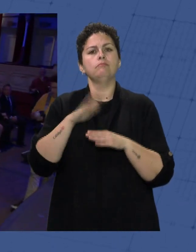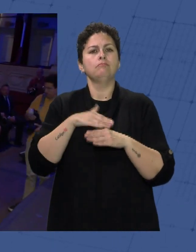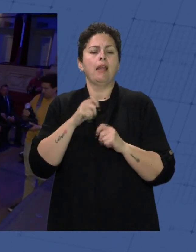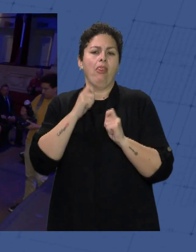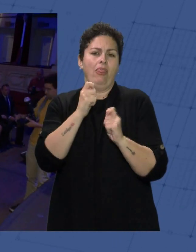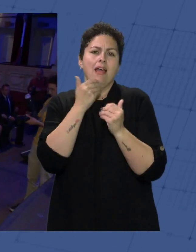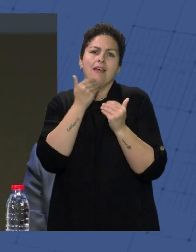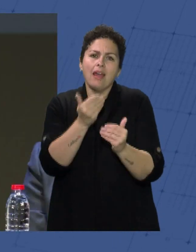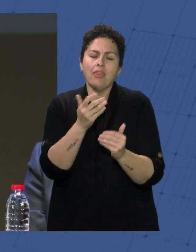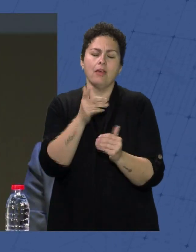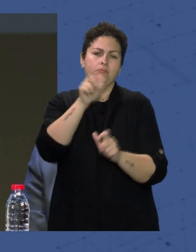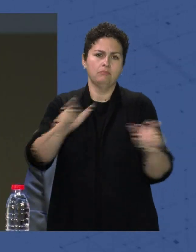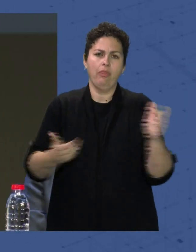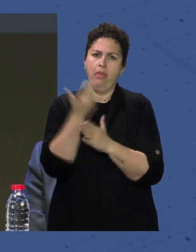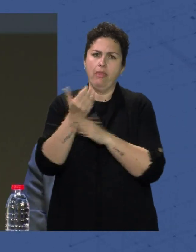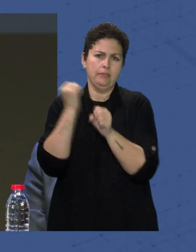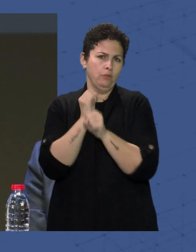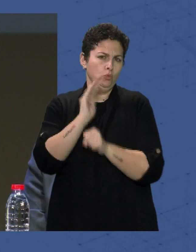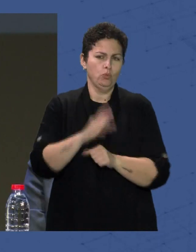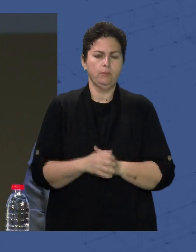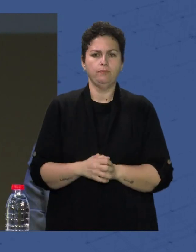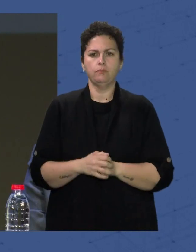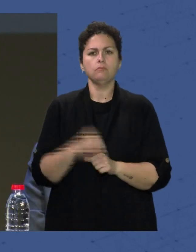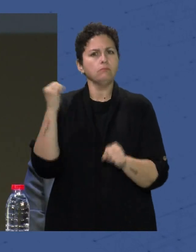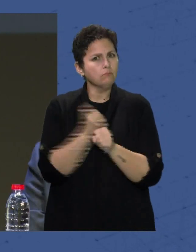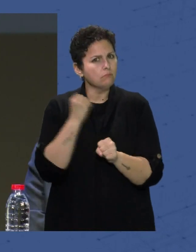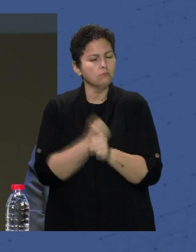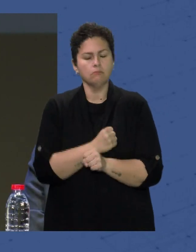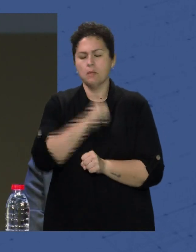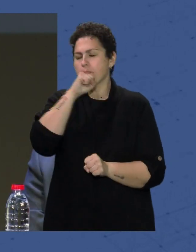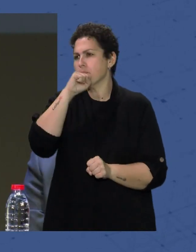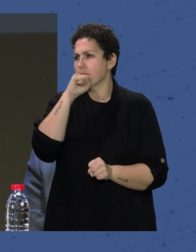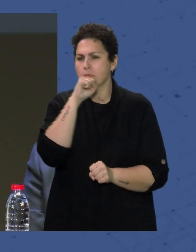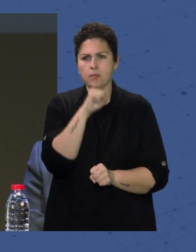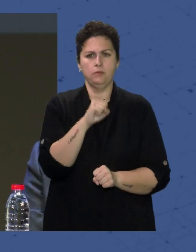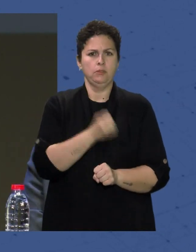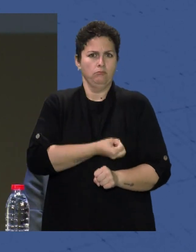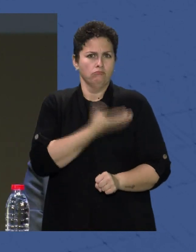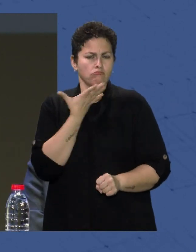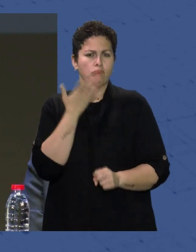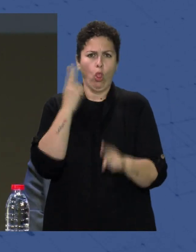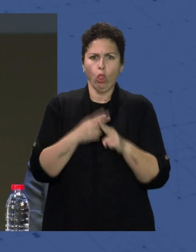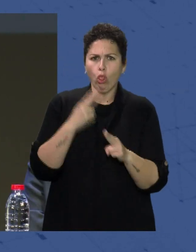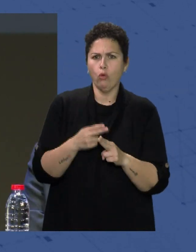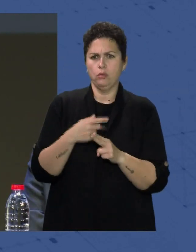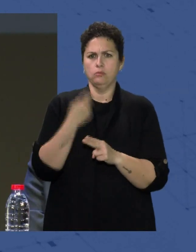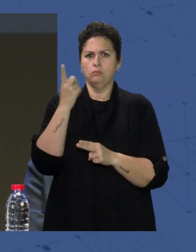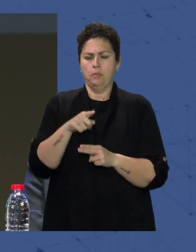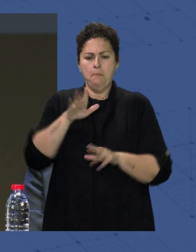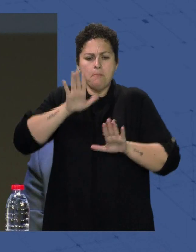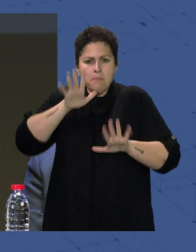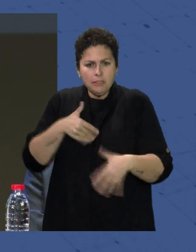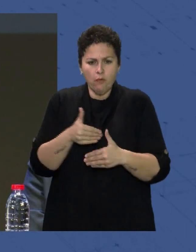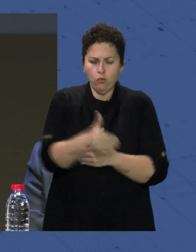día los enfermeros Una labor que resulta tan apasionante, dura y exigente Como también esencial para el presente y el futuro de la sociedad